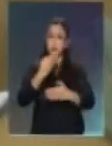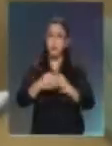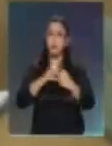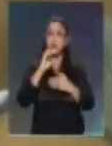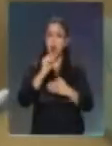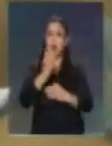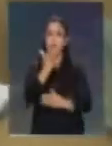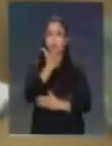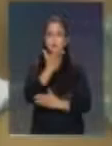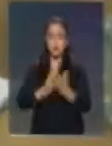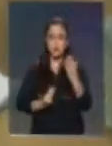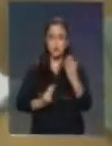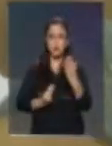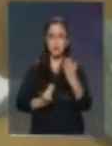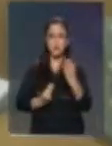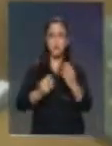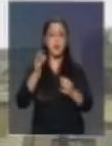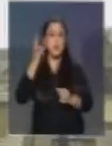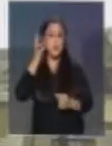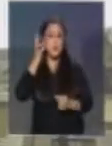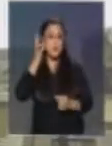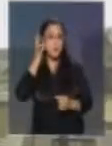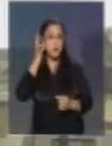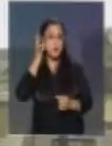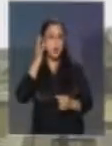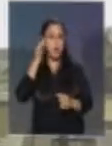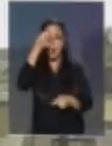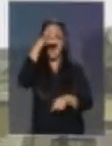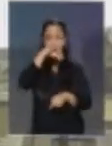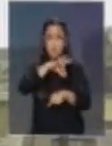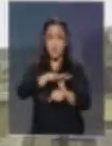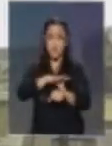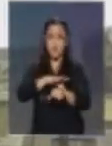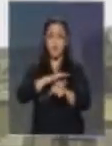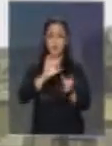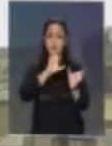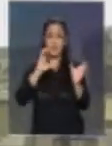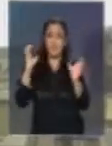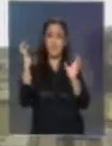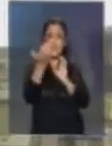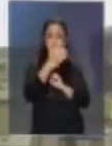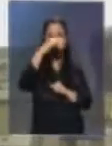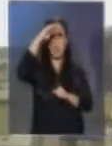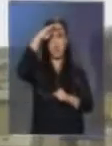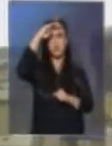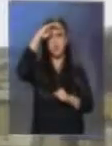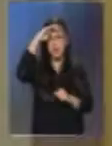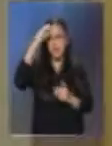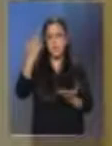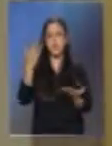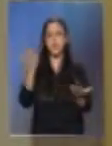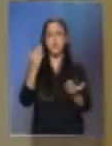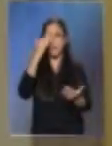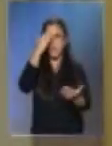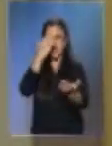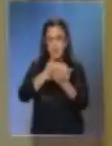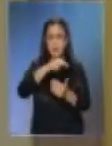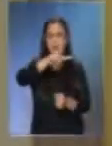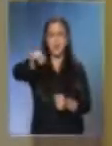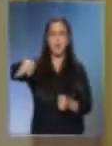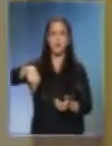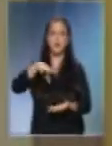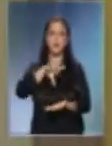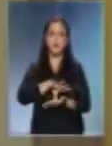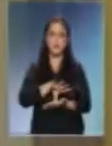Maisa Rojas, climatóloga y doctora en física atmosférica, es una de las principales expertas en cambio climático y de cómo afrontarlo en nuestro país.